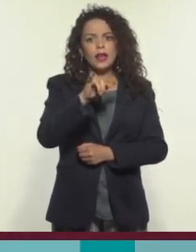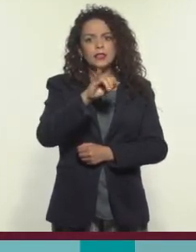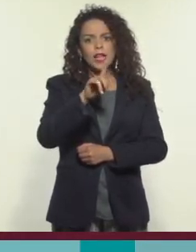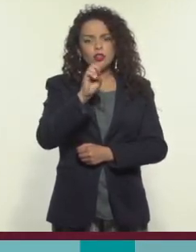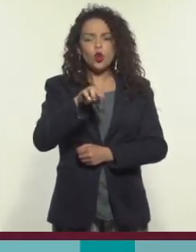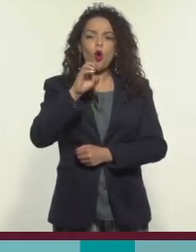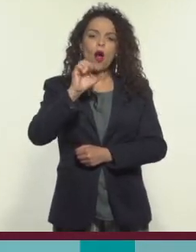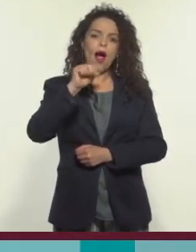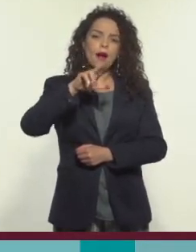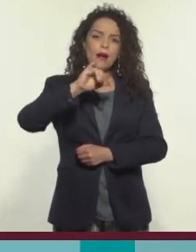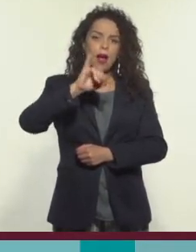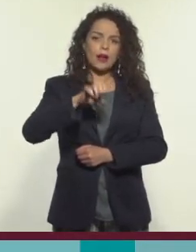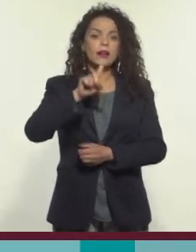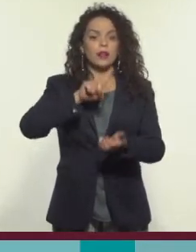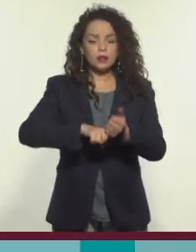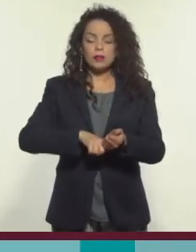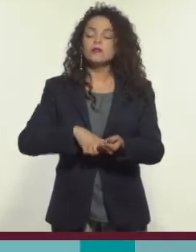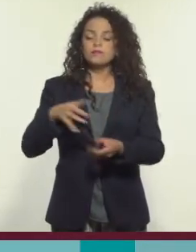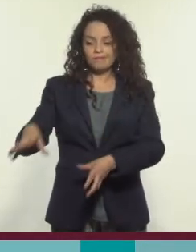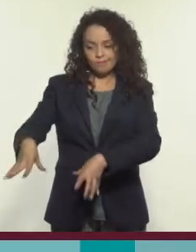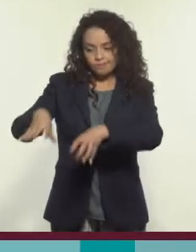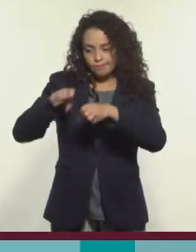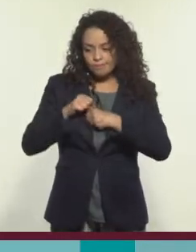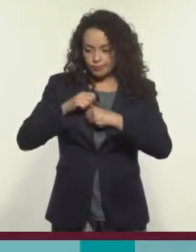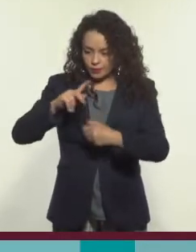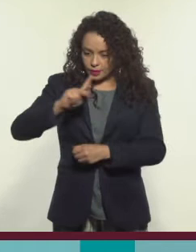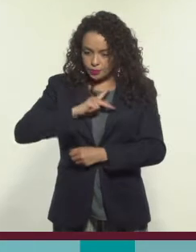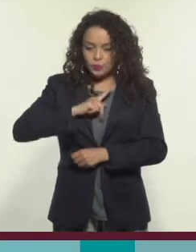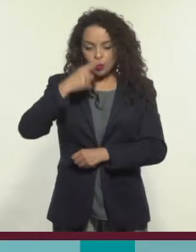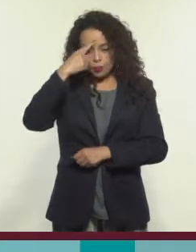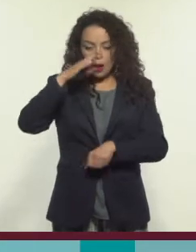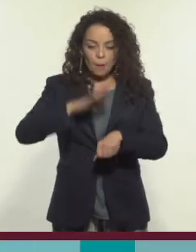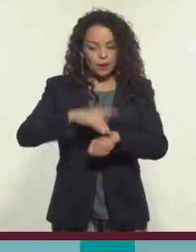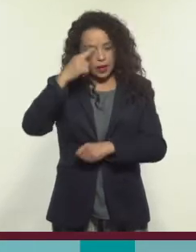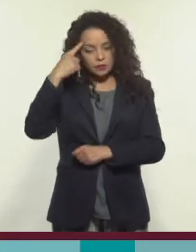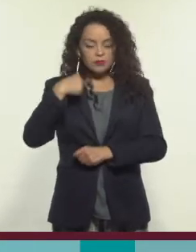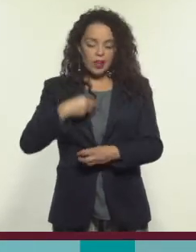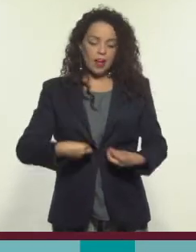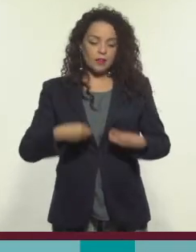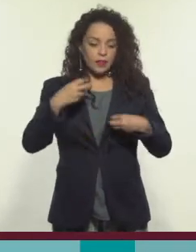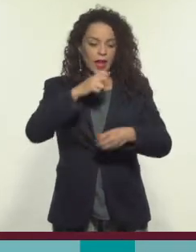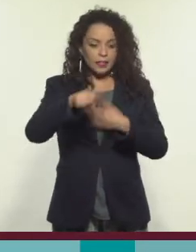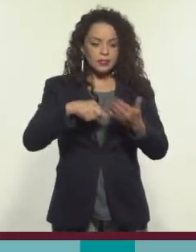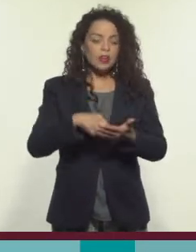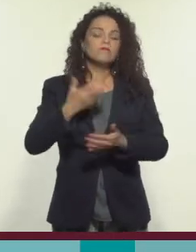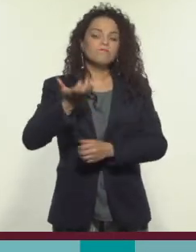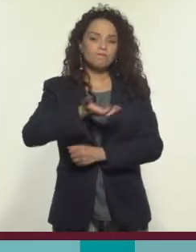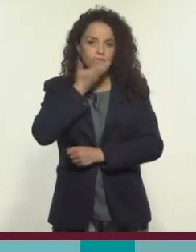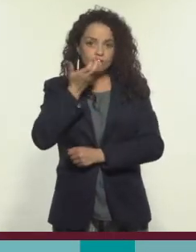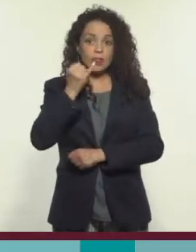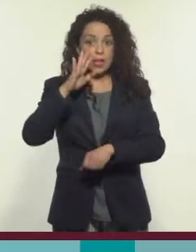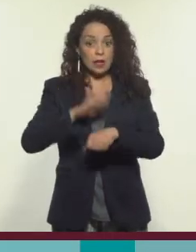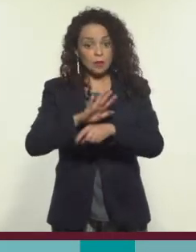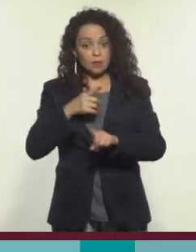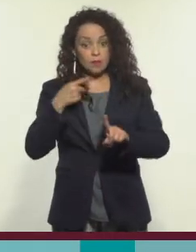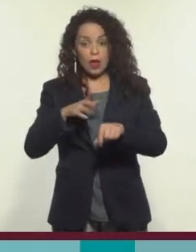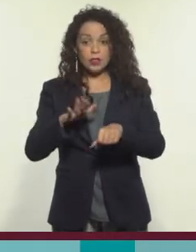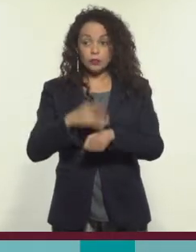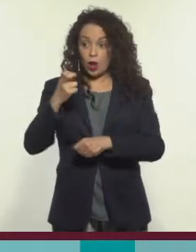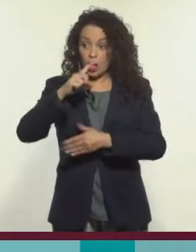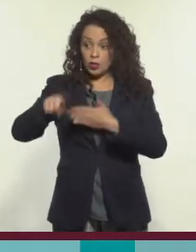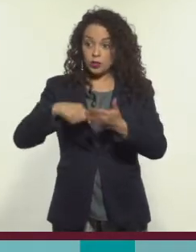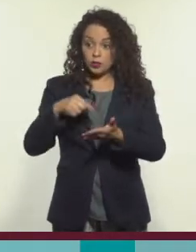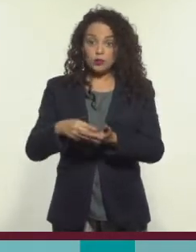que es tomar ese nuevo espacio y hacerlo nuestro, para facilitar el proceso de adaptación. En especial, si el lugar al que